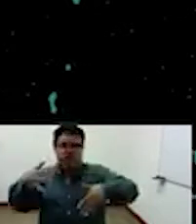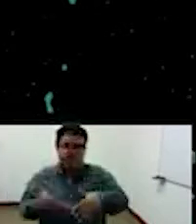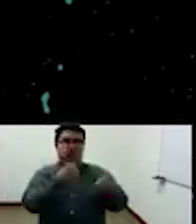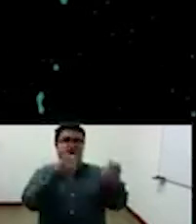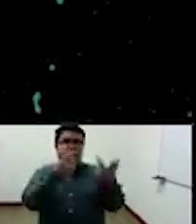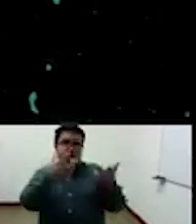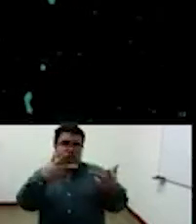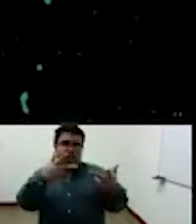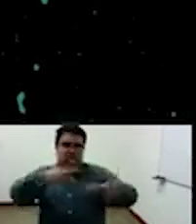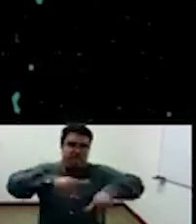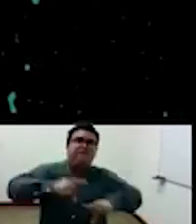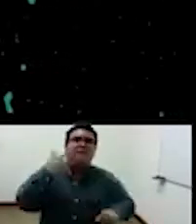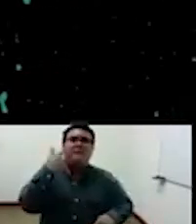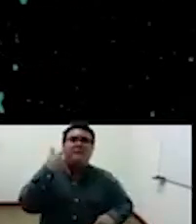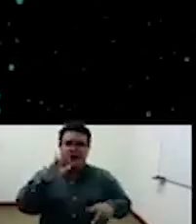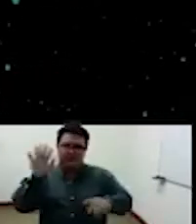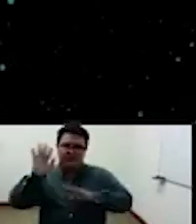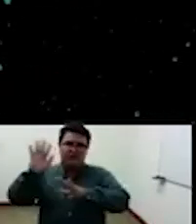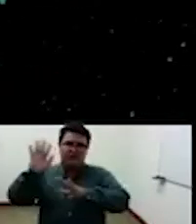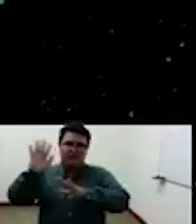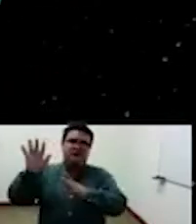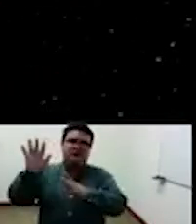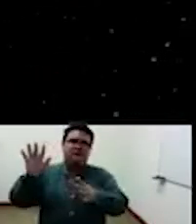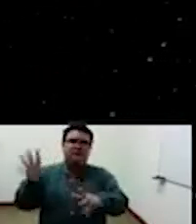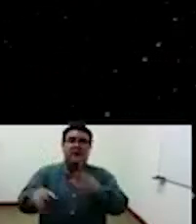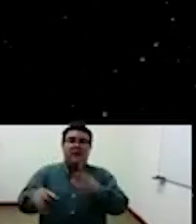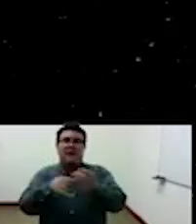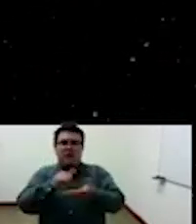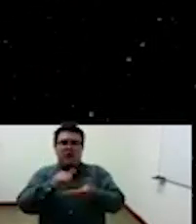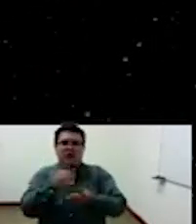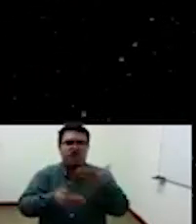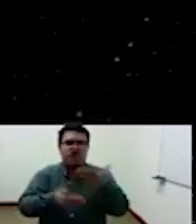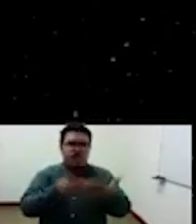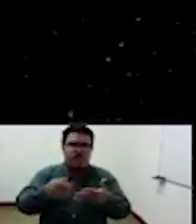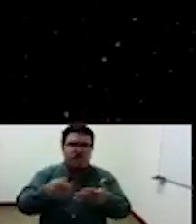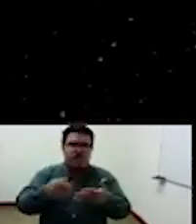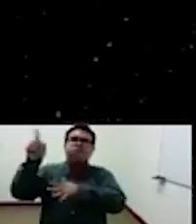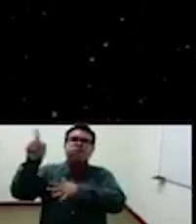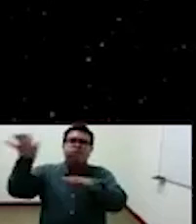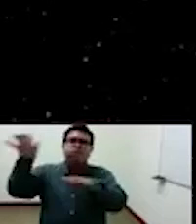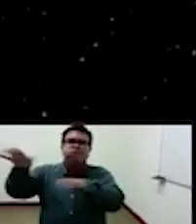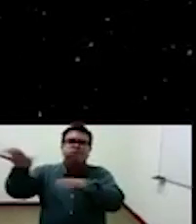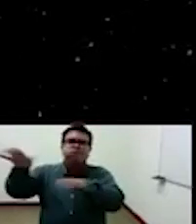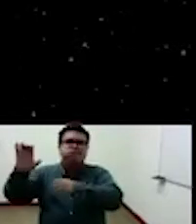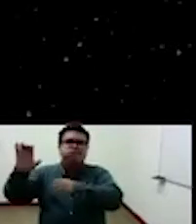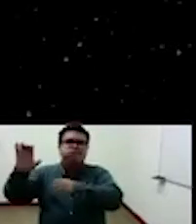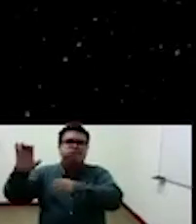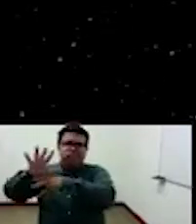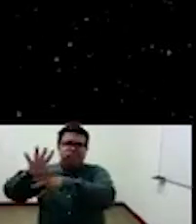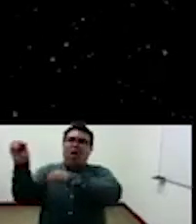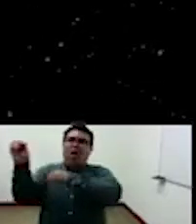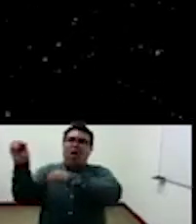comillas y la civilización también que lo pondría entre comillas porque esto también se puede batir cierto